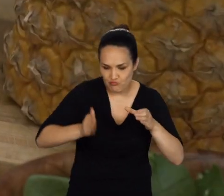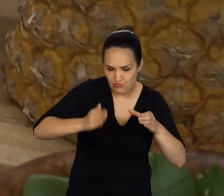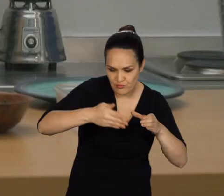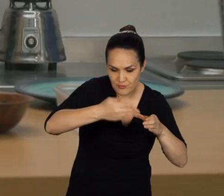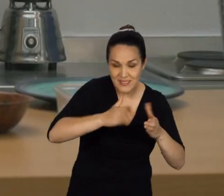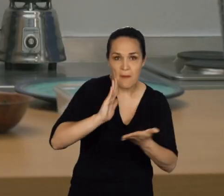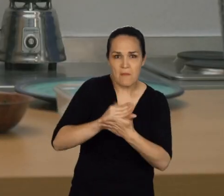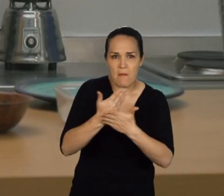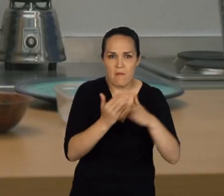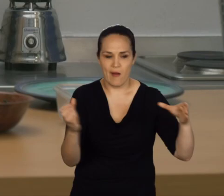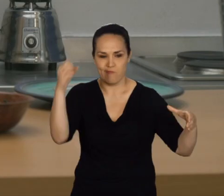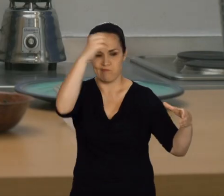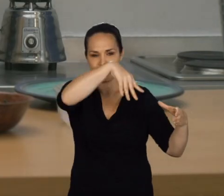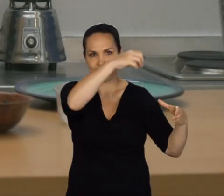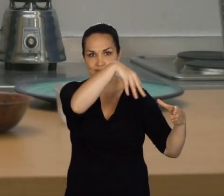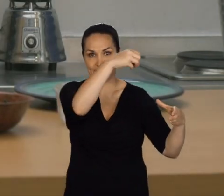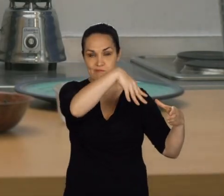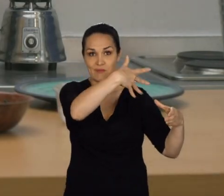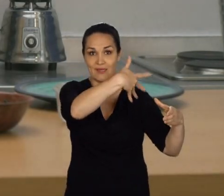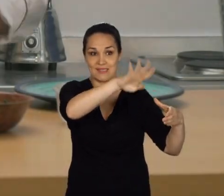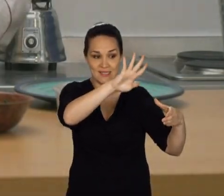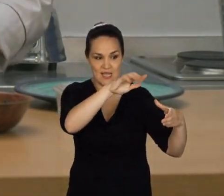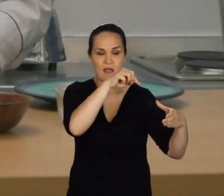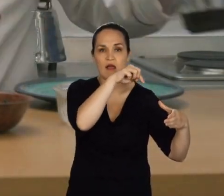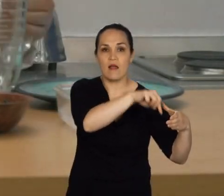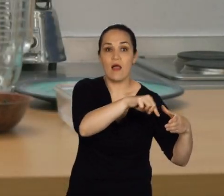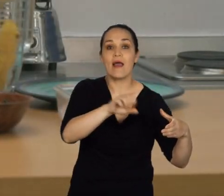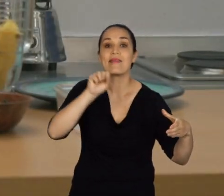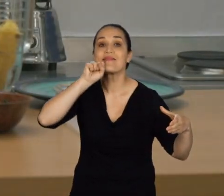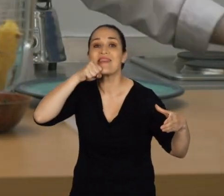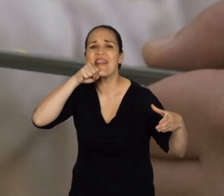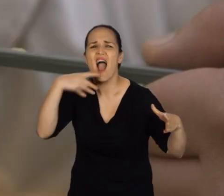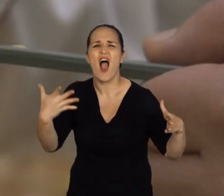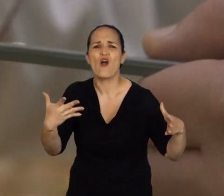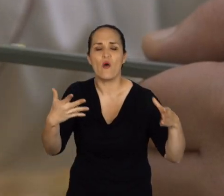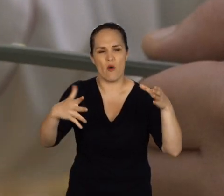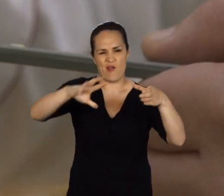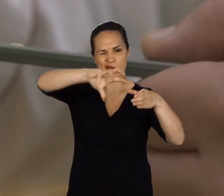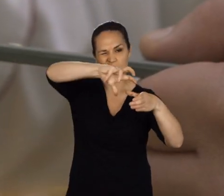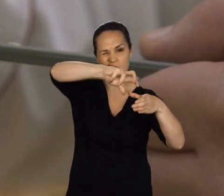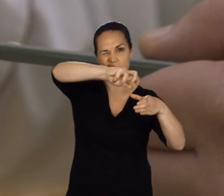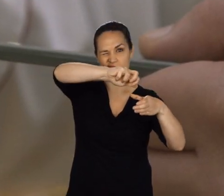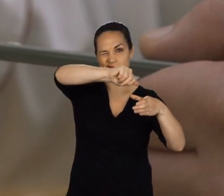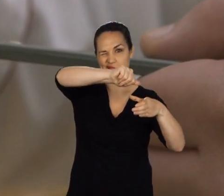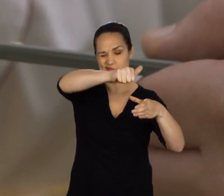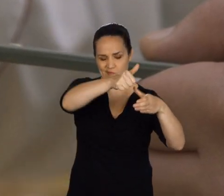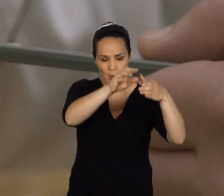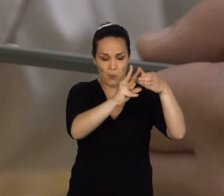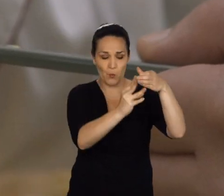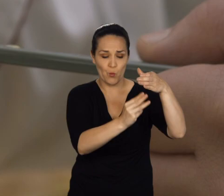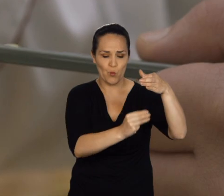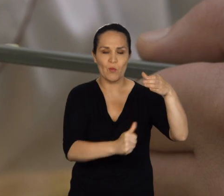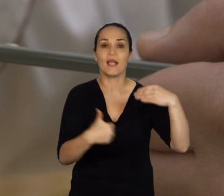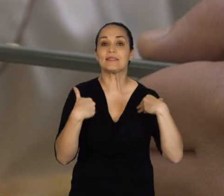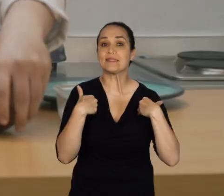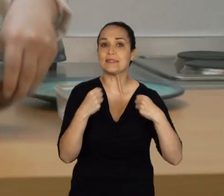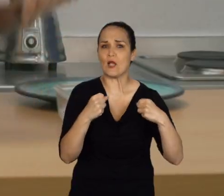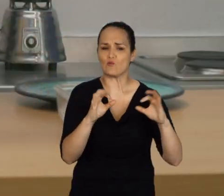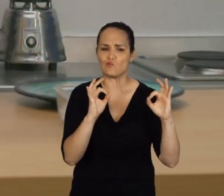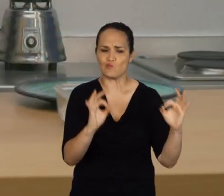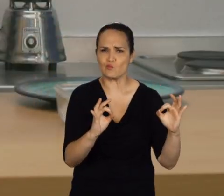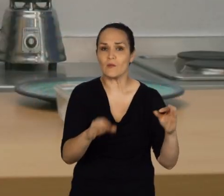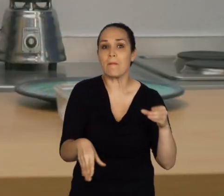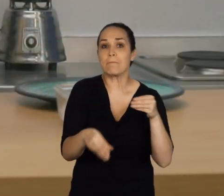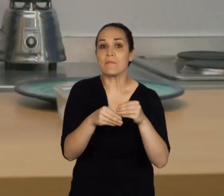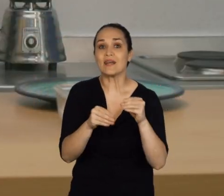Luego la cortamos y la vamos a agregar a la licuadora. Agregamos nuestra piña. Para la naranja. Sacamos todo el jugo que necesitamos. Un